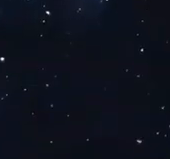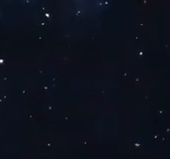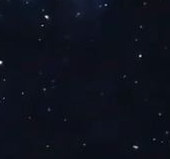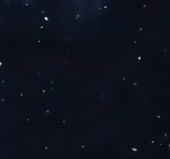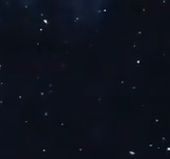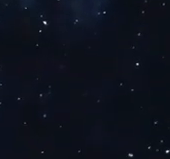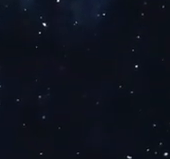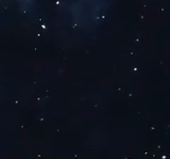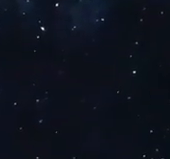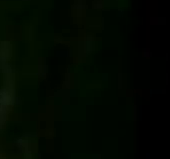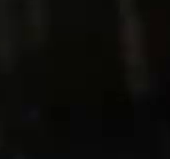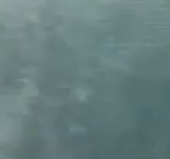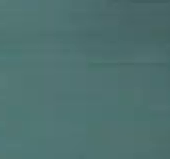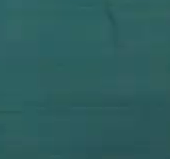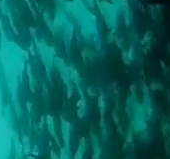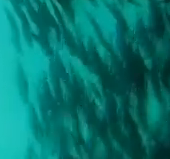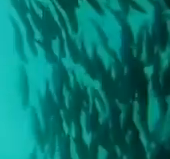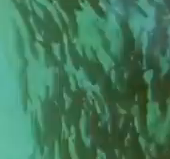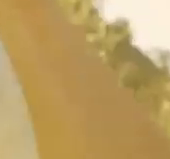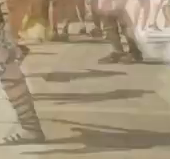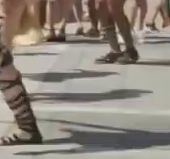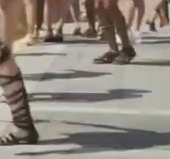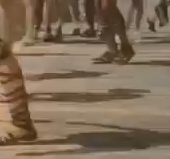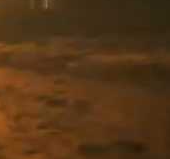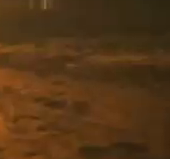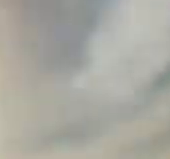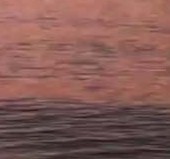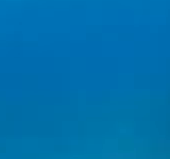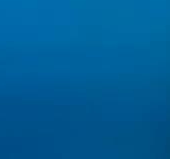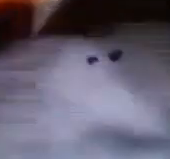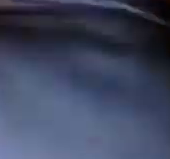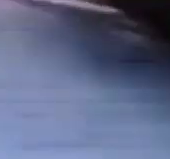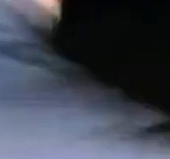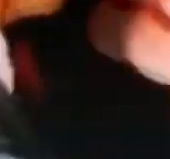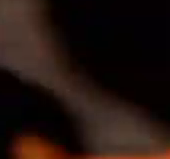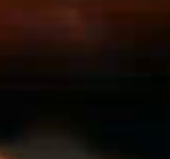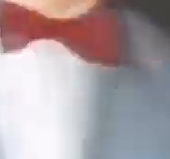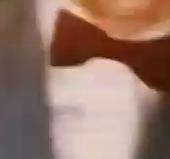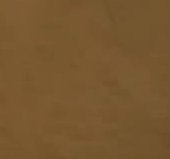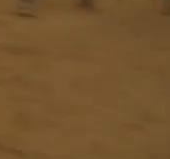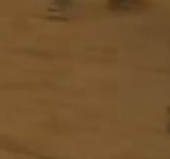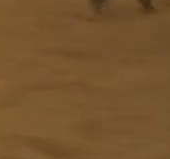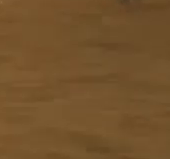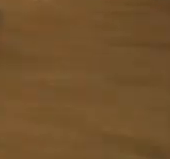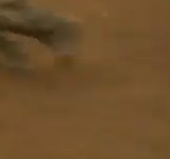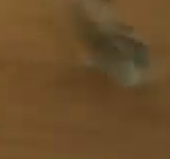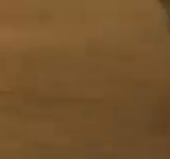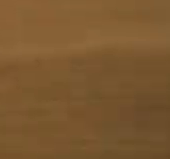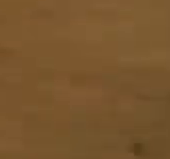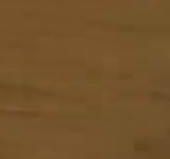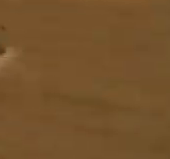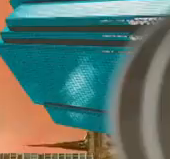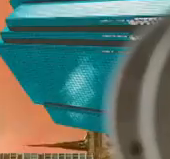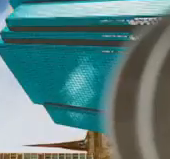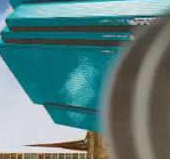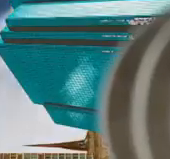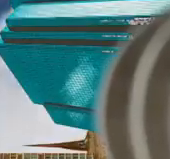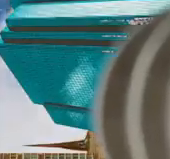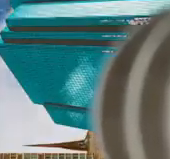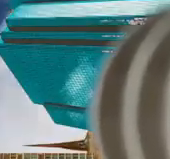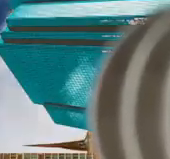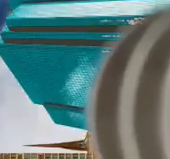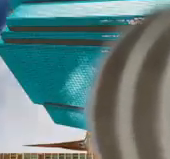La tierra. Un espacio para compartir, para convivir, para discutir. Lugar de encuentros y